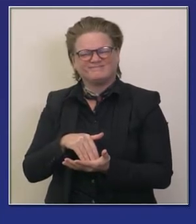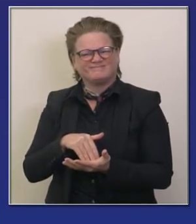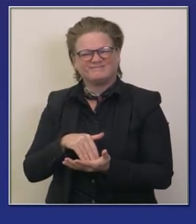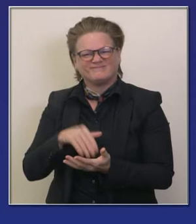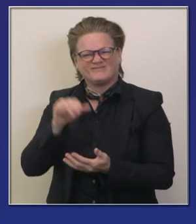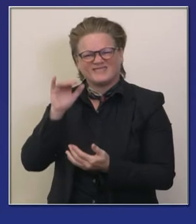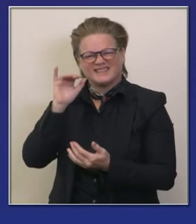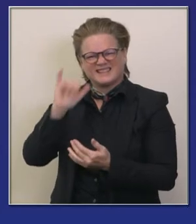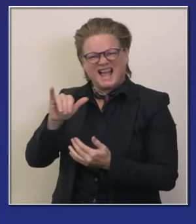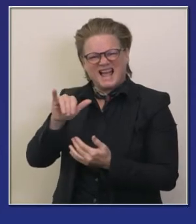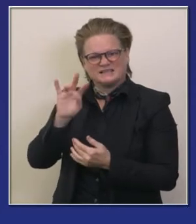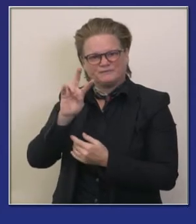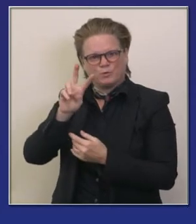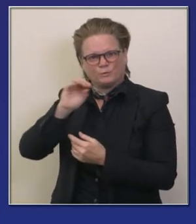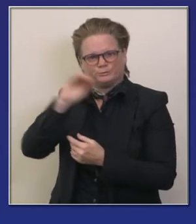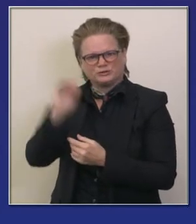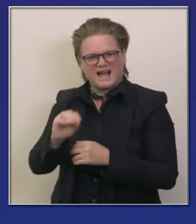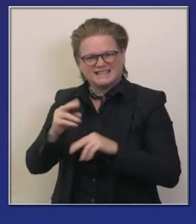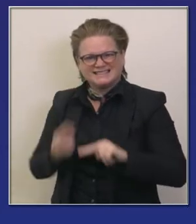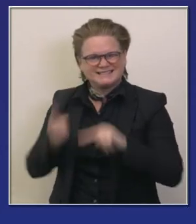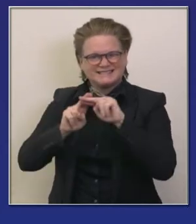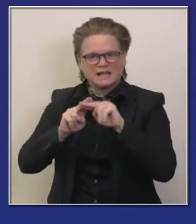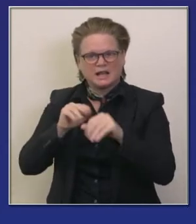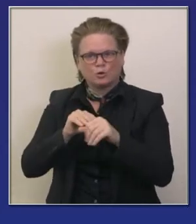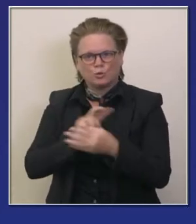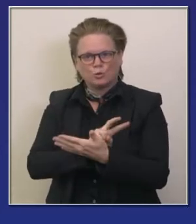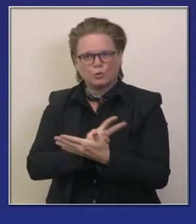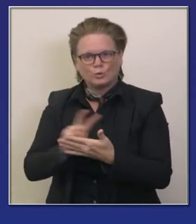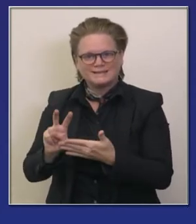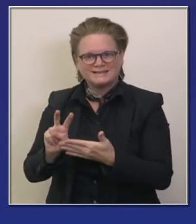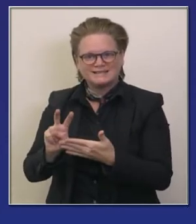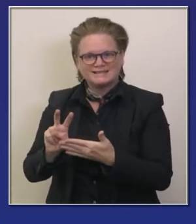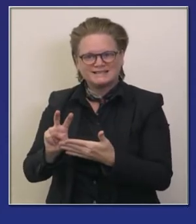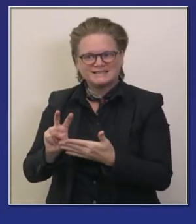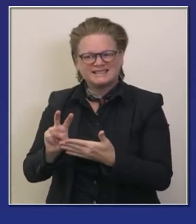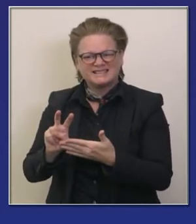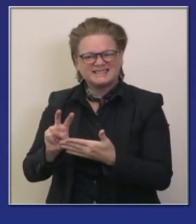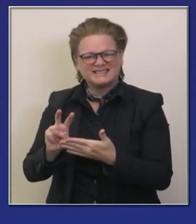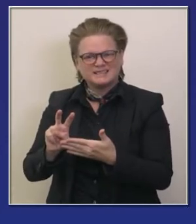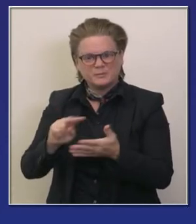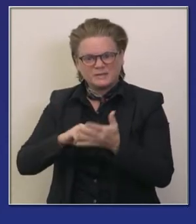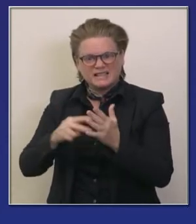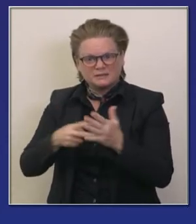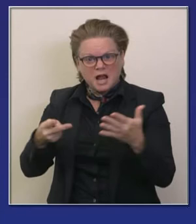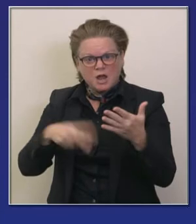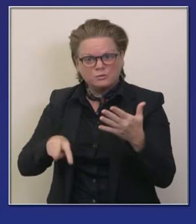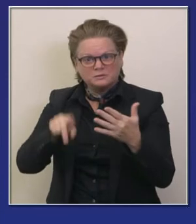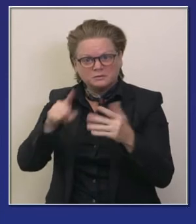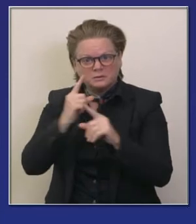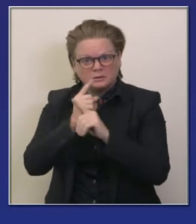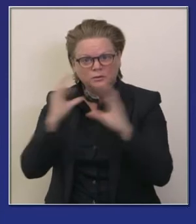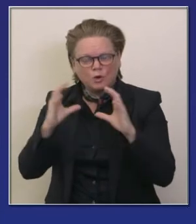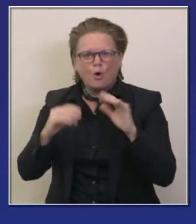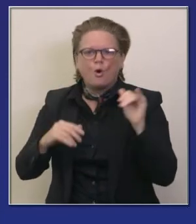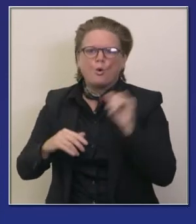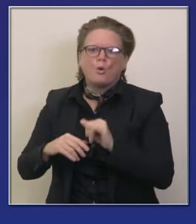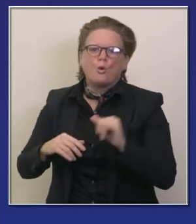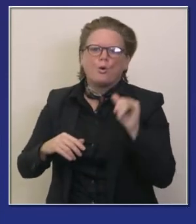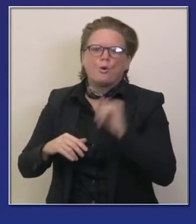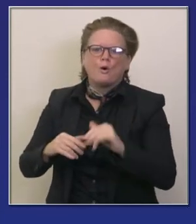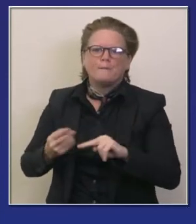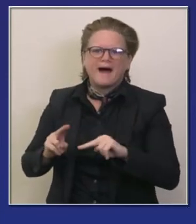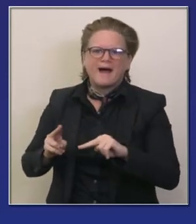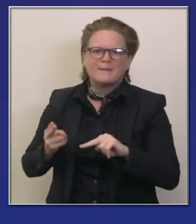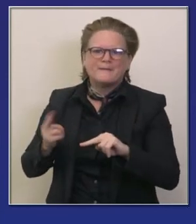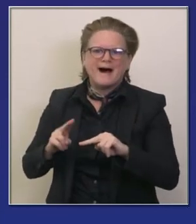mil así nada más en 14 días y se imaginan cómo esta línea puede seguir ascendiendo y ascendiendo